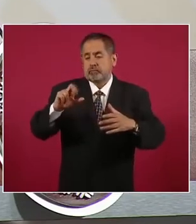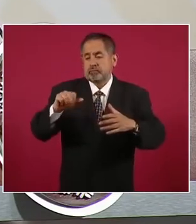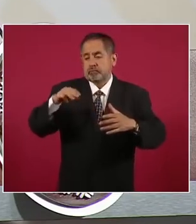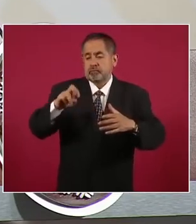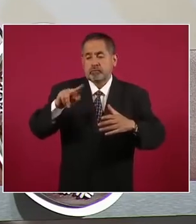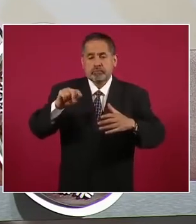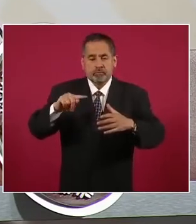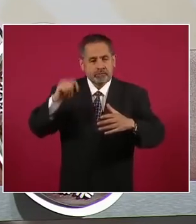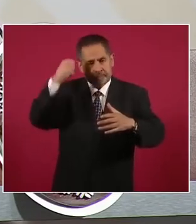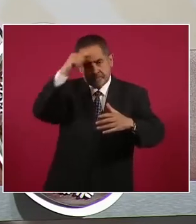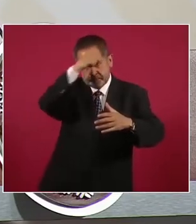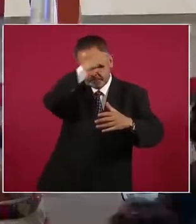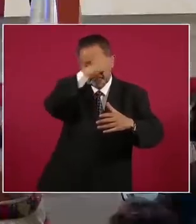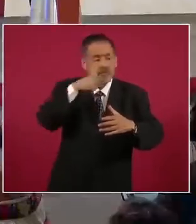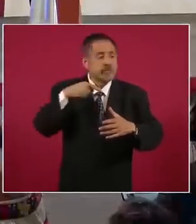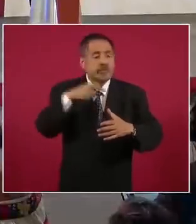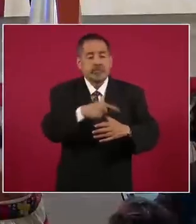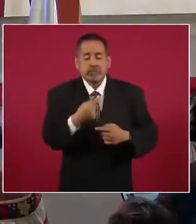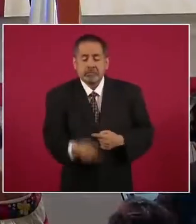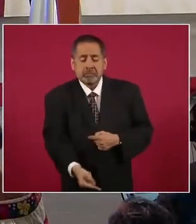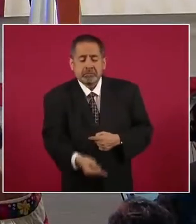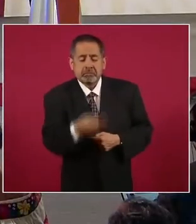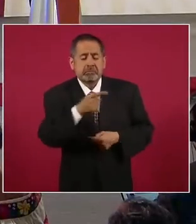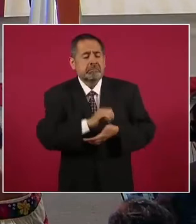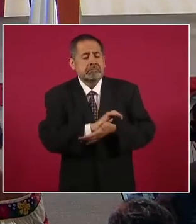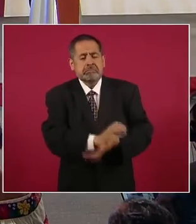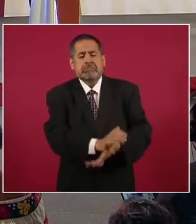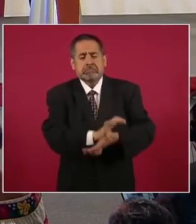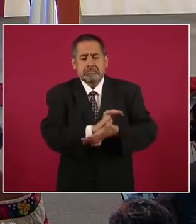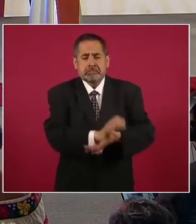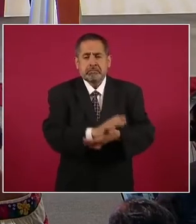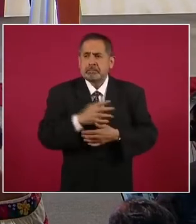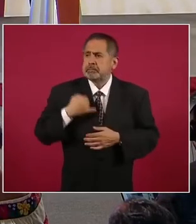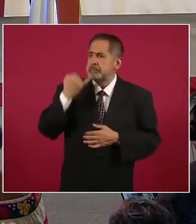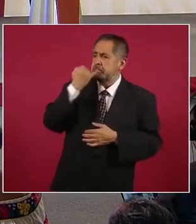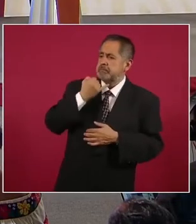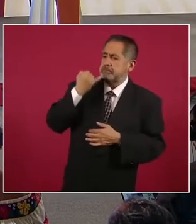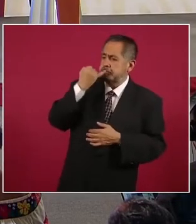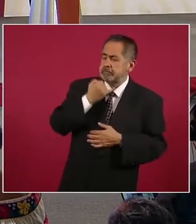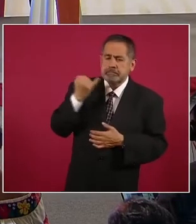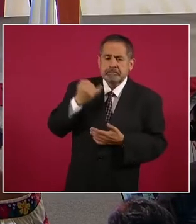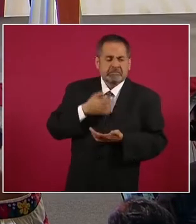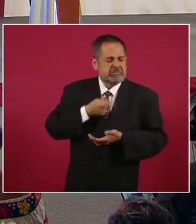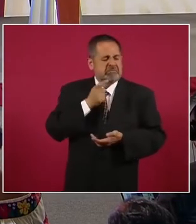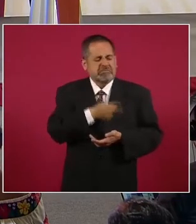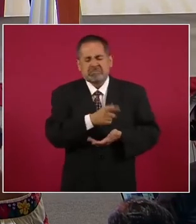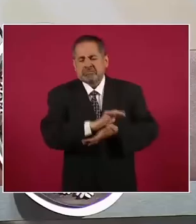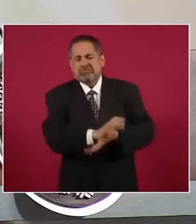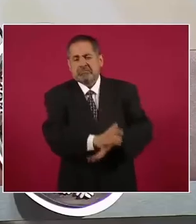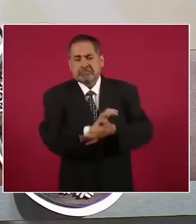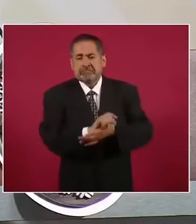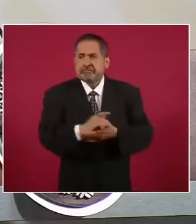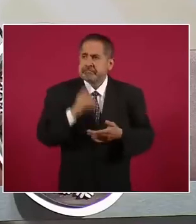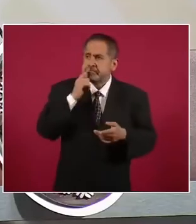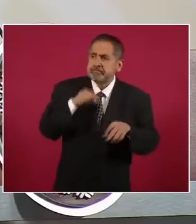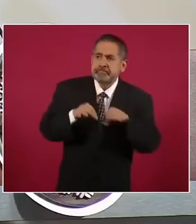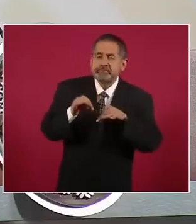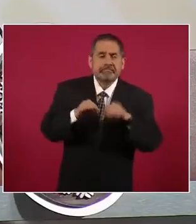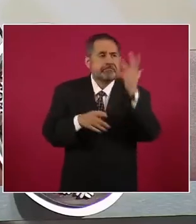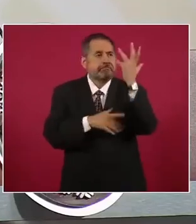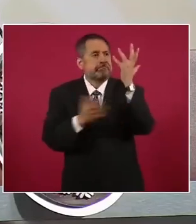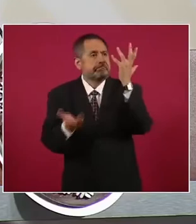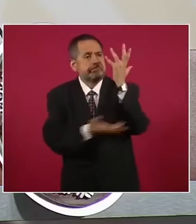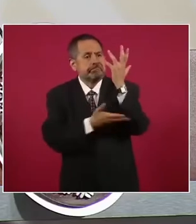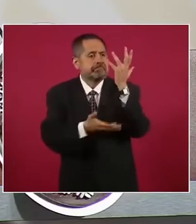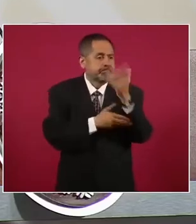que desde niño enfrentó discriminación por el uso de su lengua materna y se dedicaba a la tala de árboles y